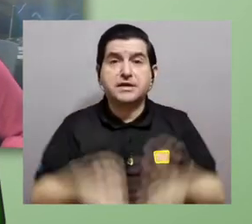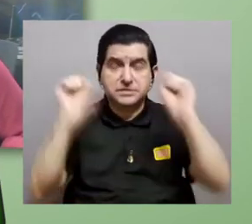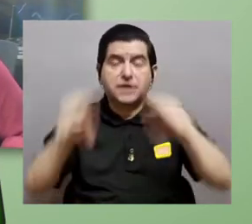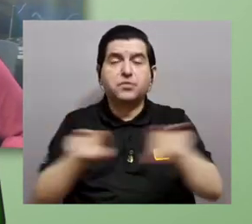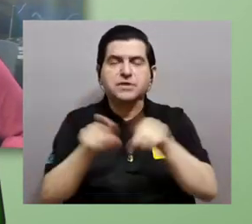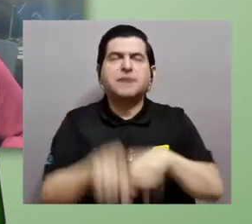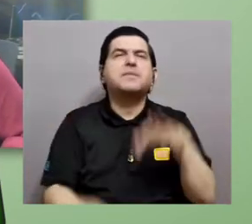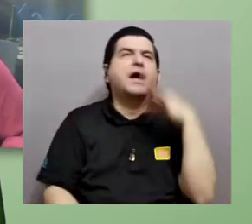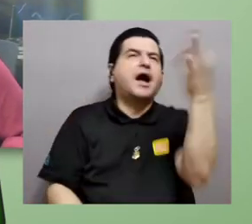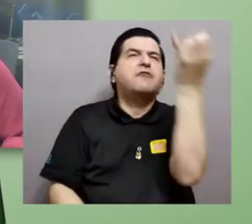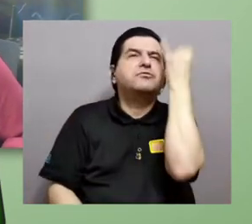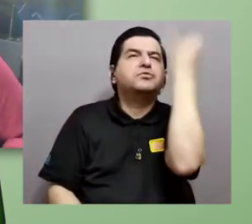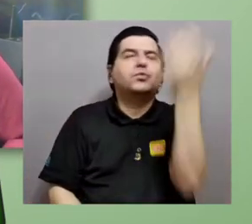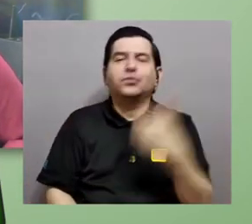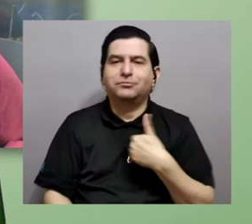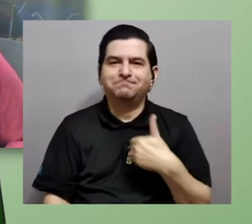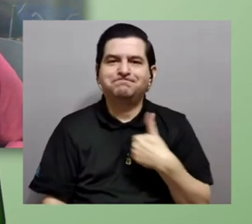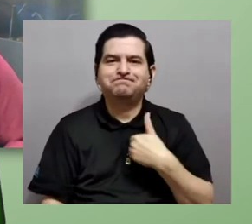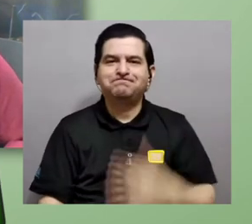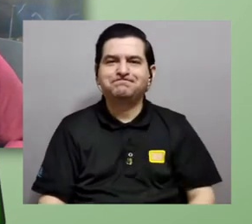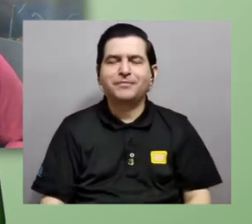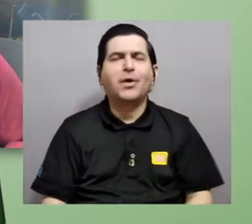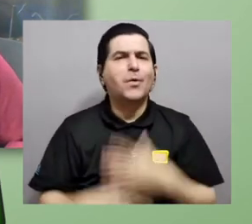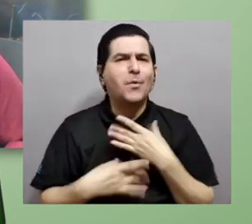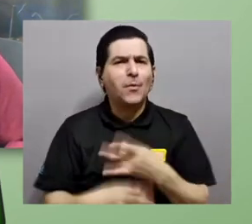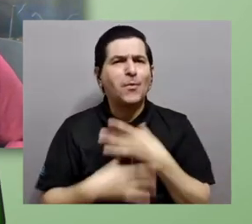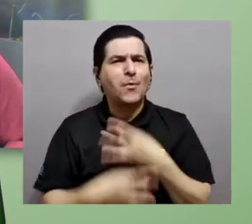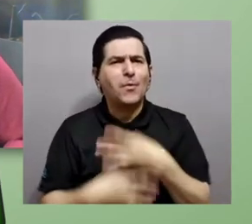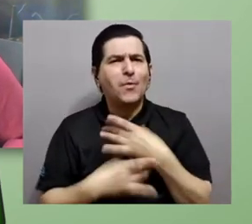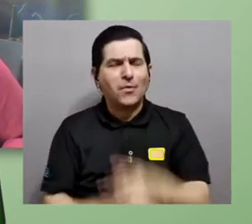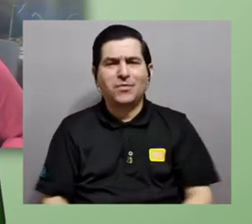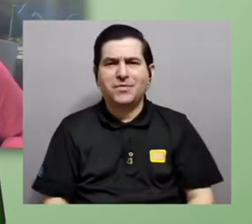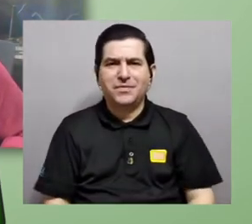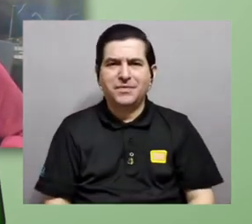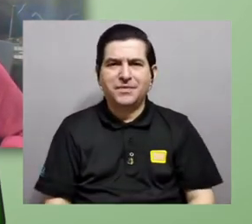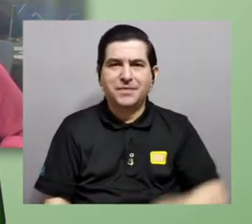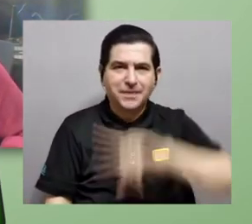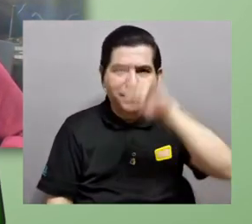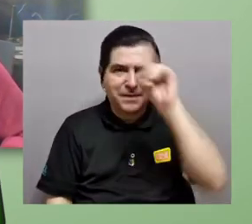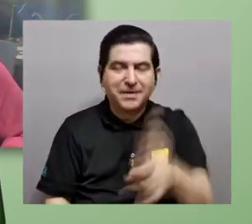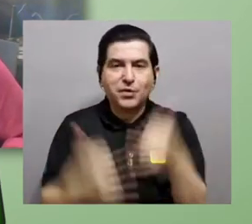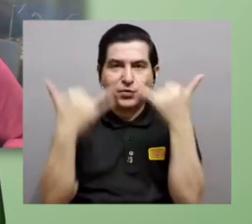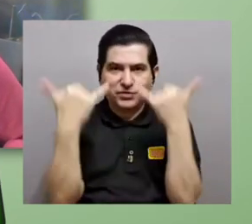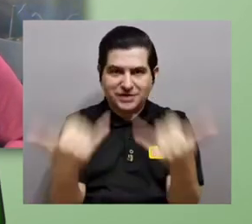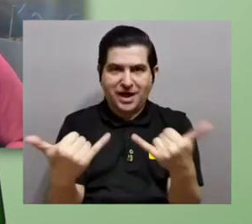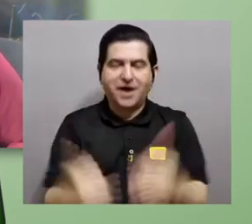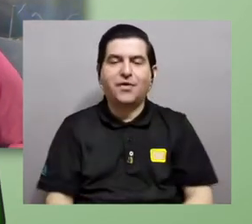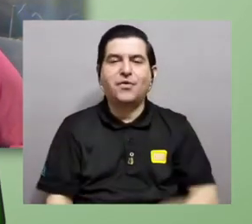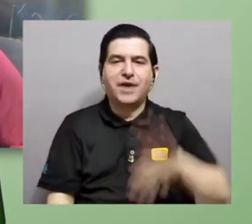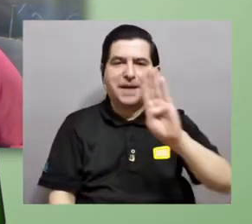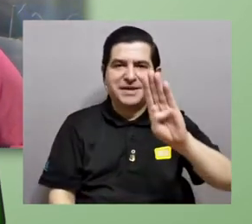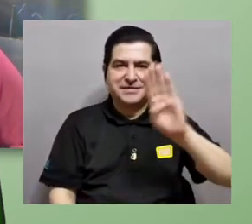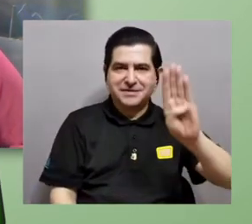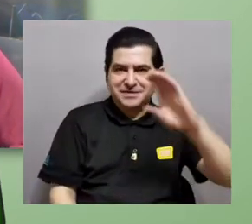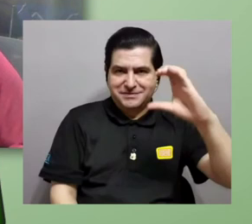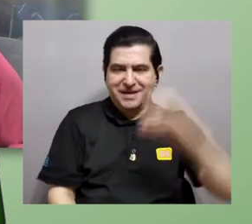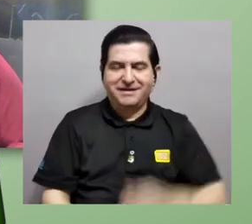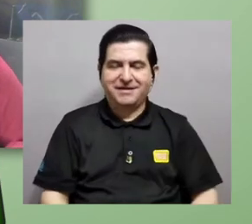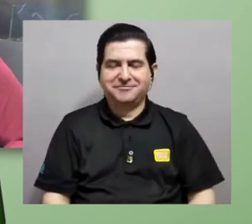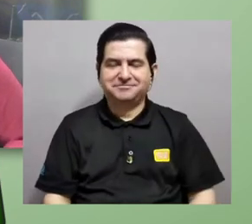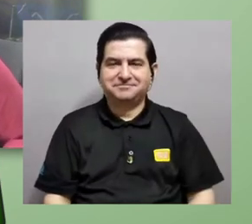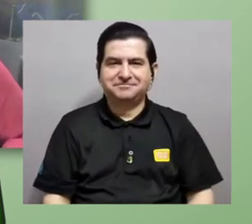partes y por eso se pueden hacer predicciones a futuro. Qué interesante. Vamos a hacer una pregunta ahora a